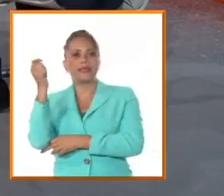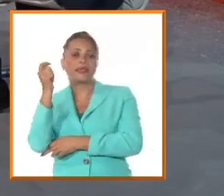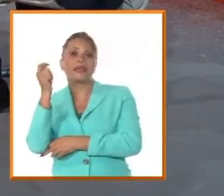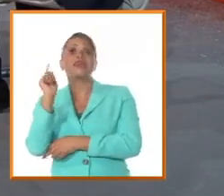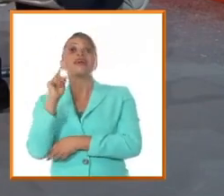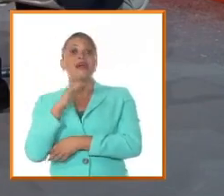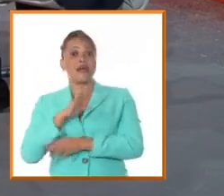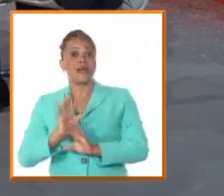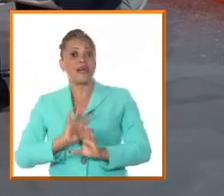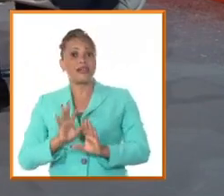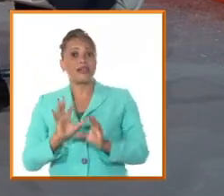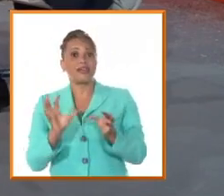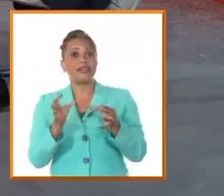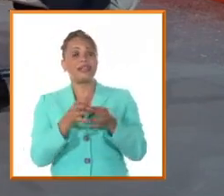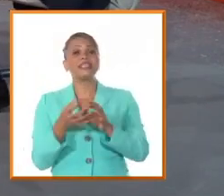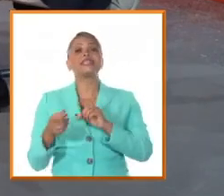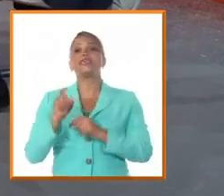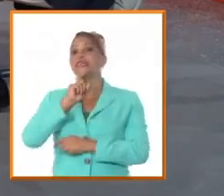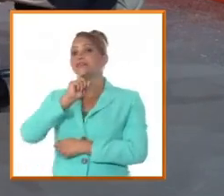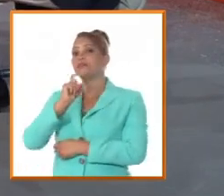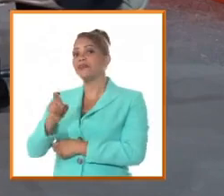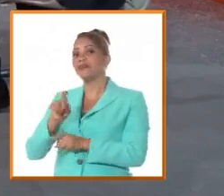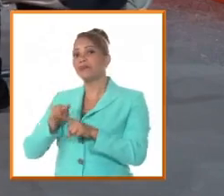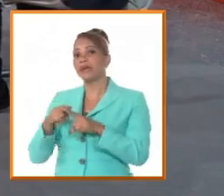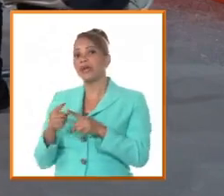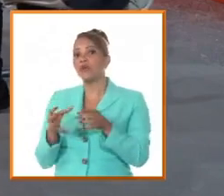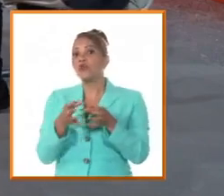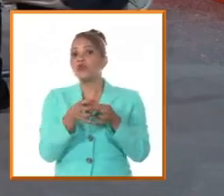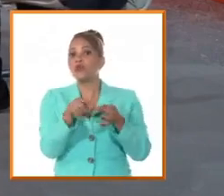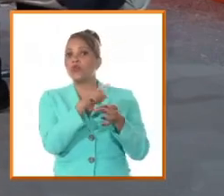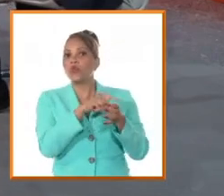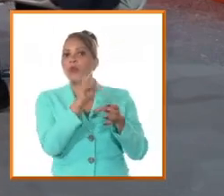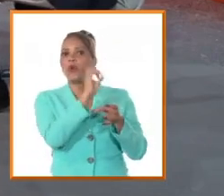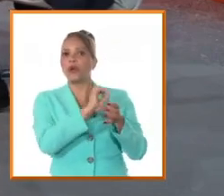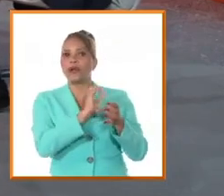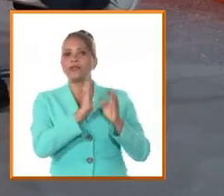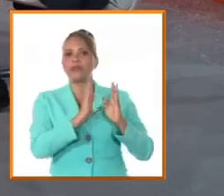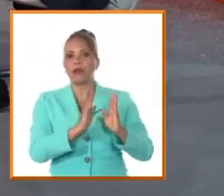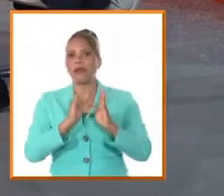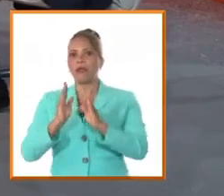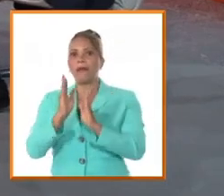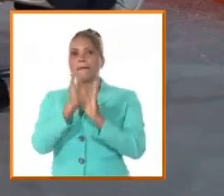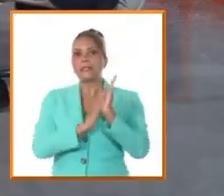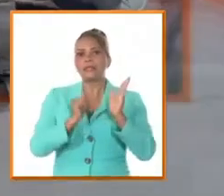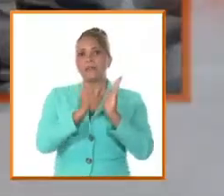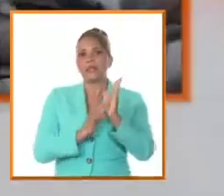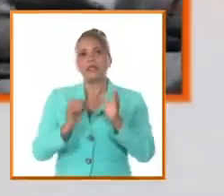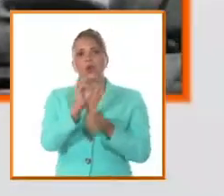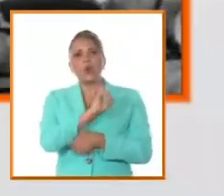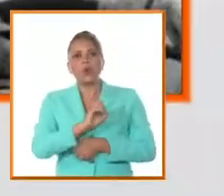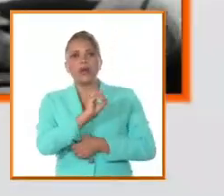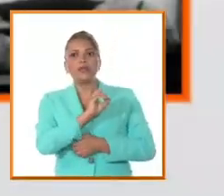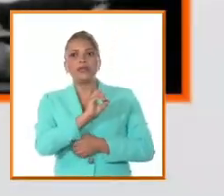muy complejo para un grupo que había estado organizándose durante mucho tiempo